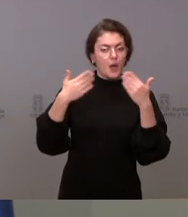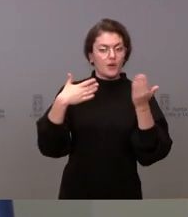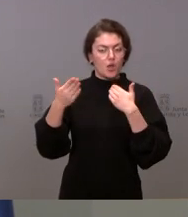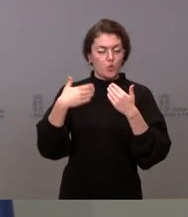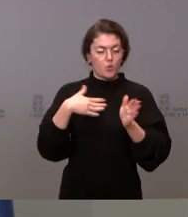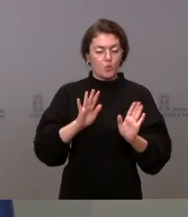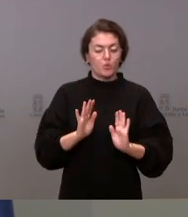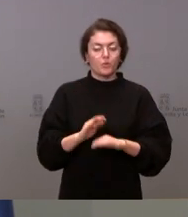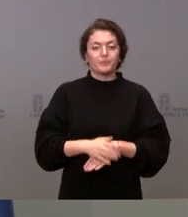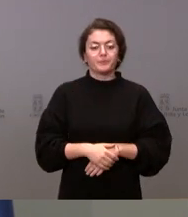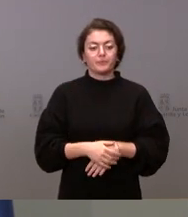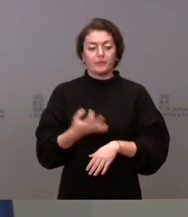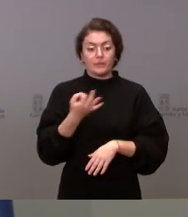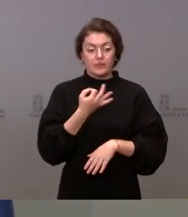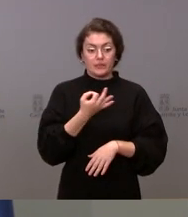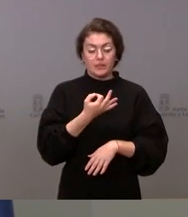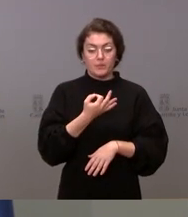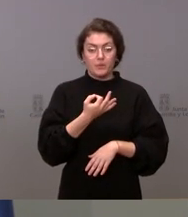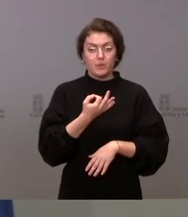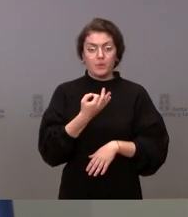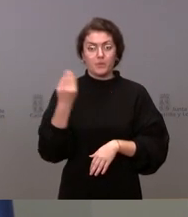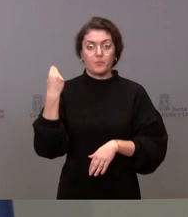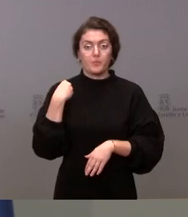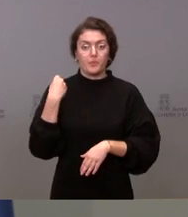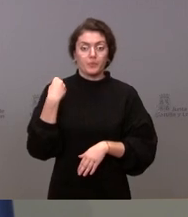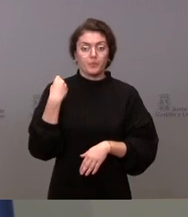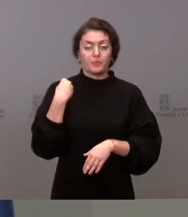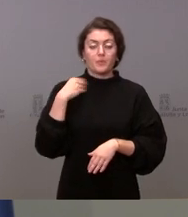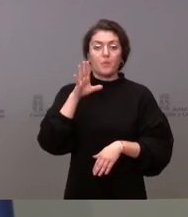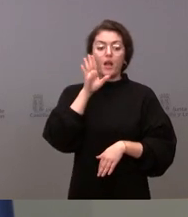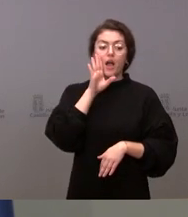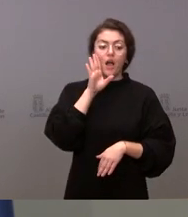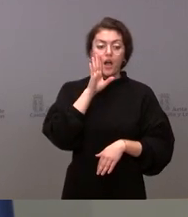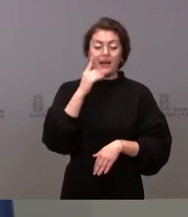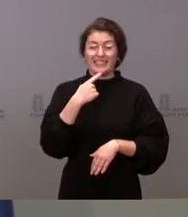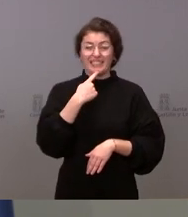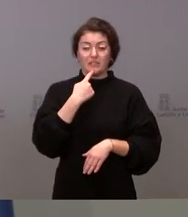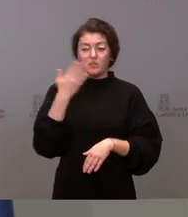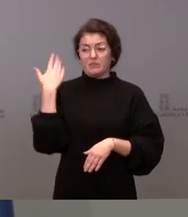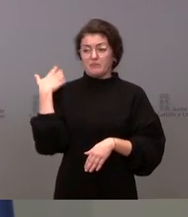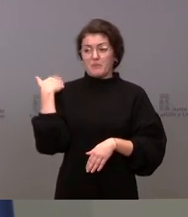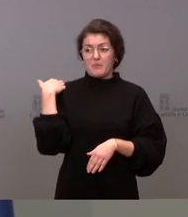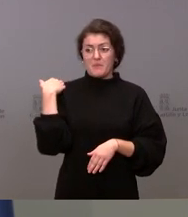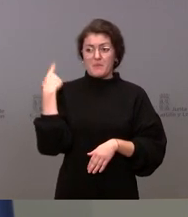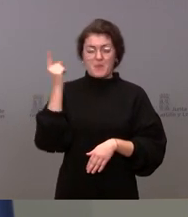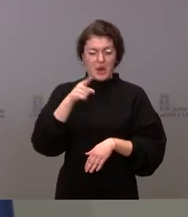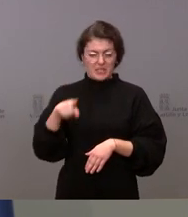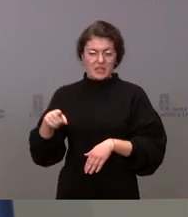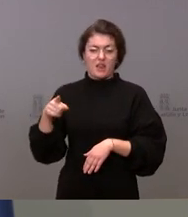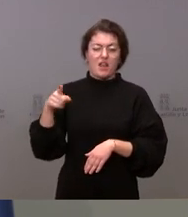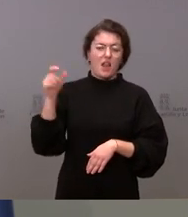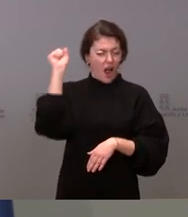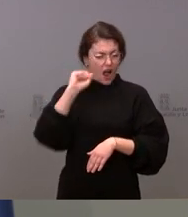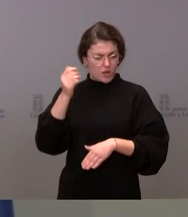reiterar lo mismo que hemos dicho durante todos estos meses y estos años. Y quiero